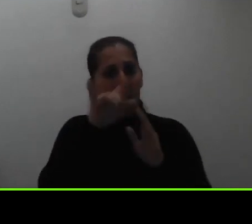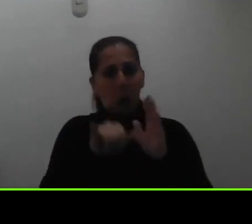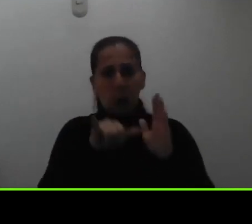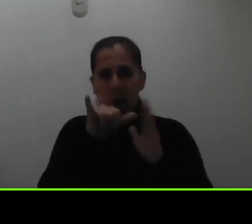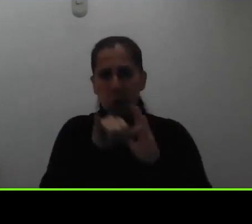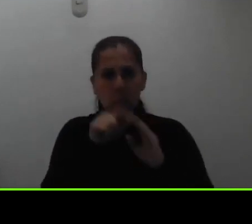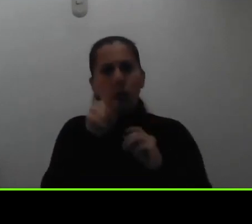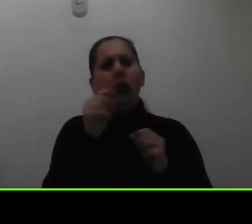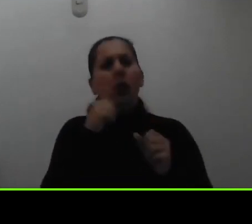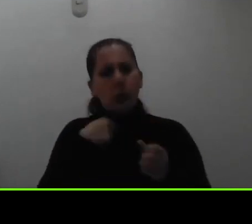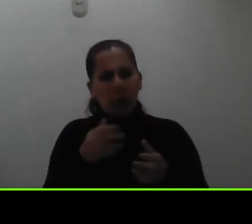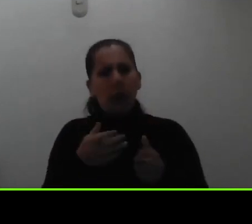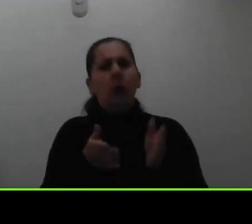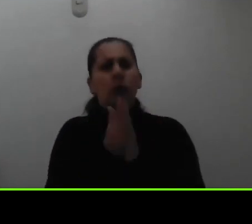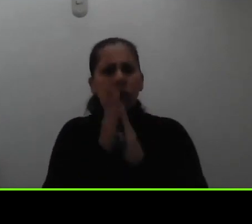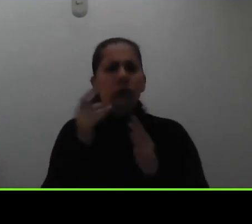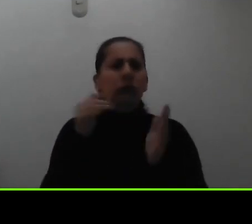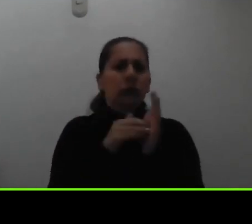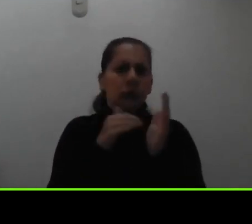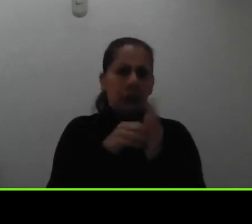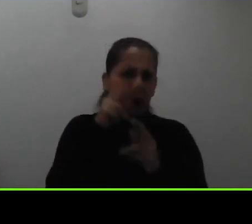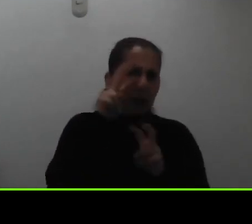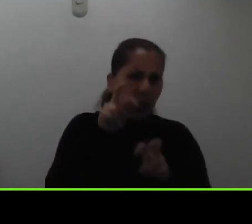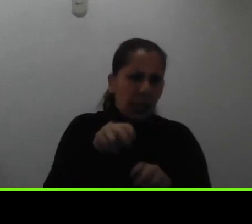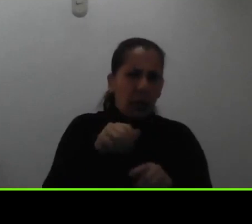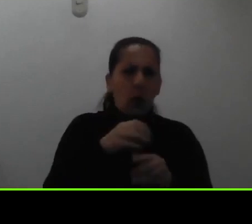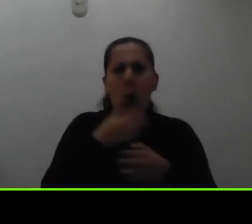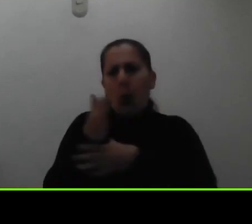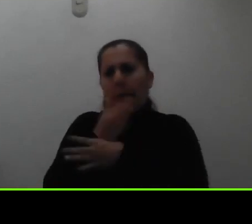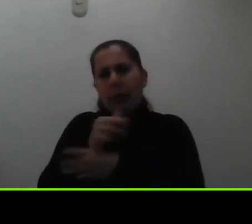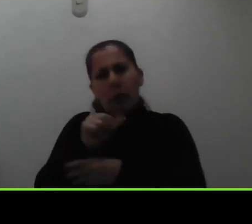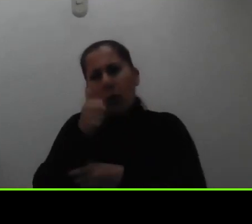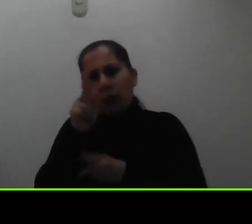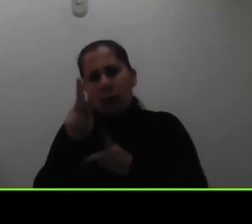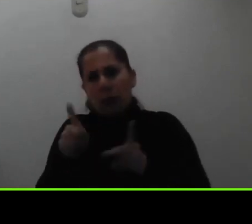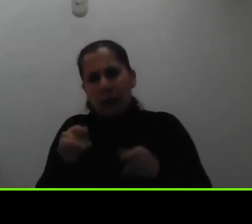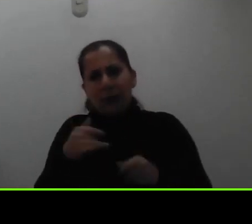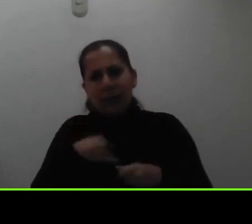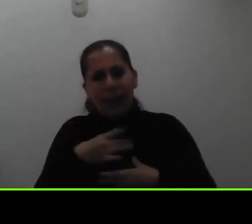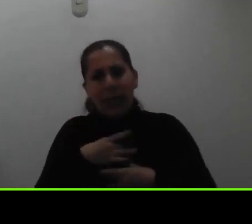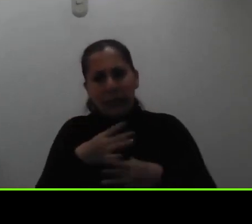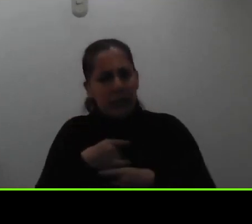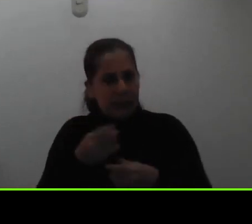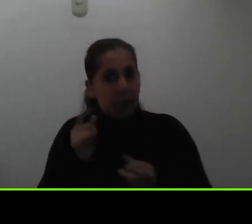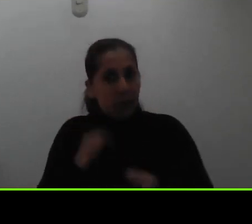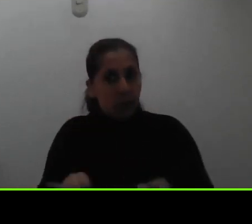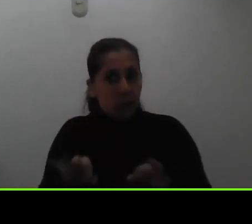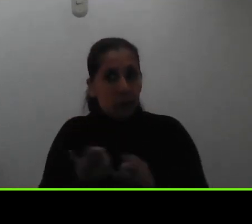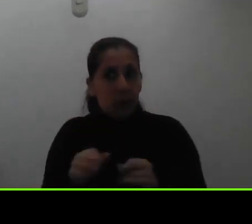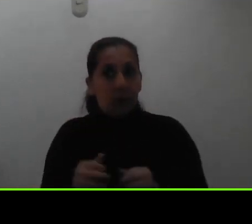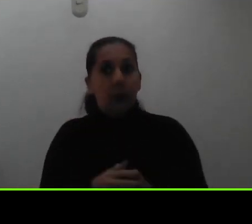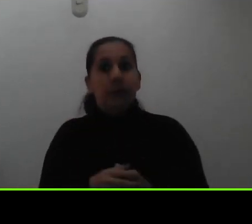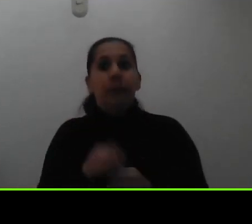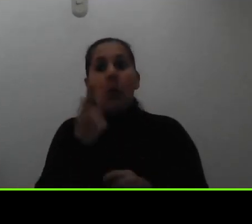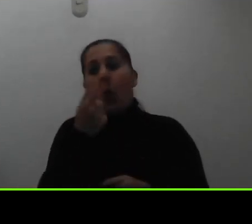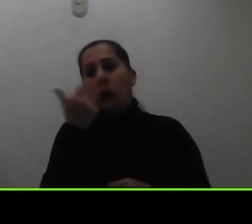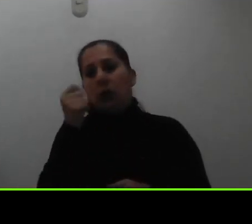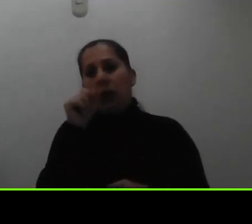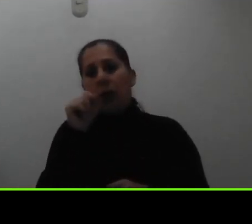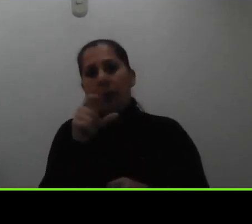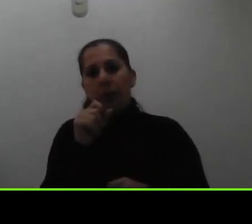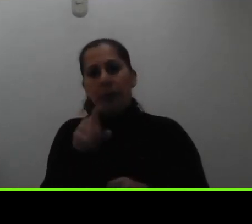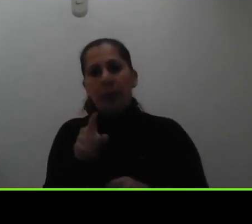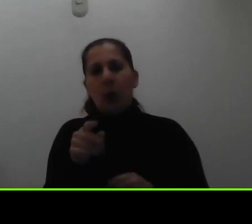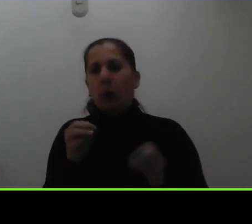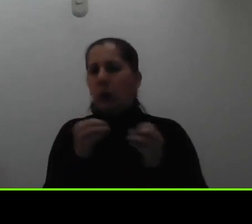compartirlo con otras personas que tengan interés eso es importante y una pregunta más que nos están haciendo como a